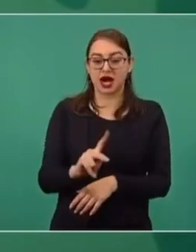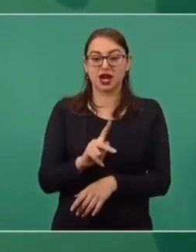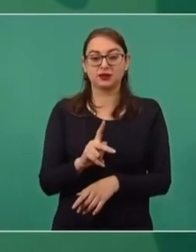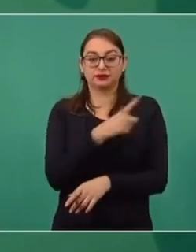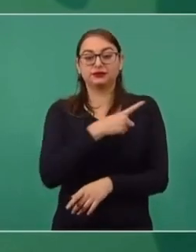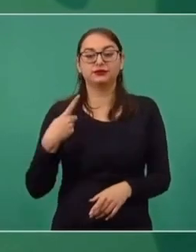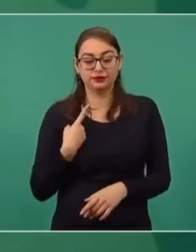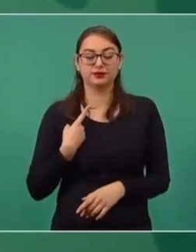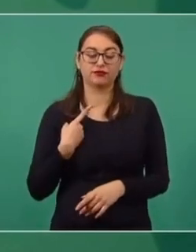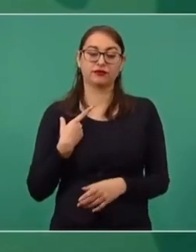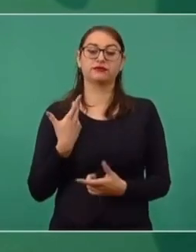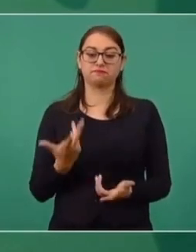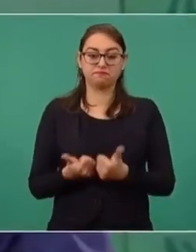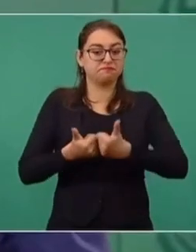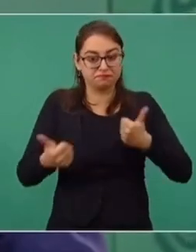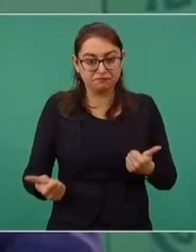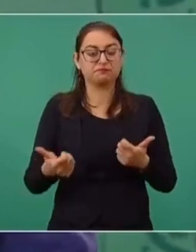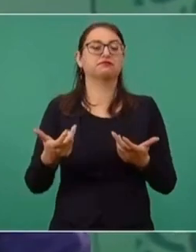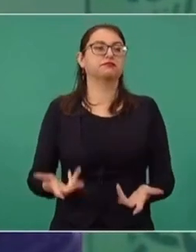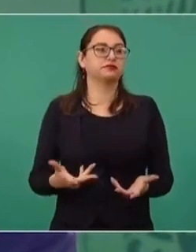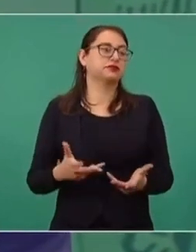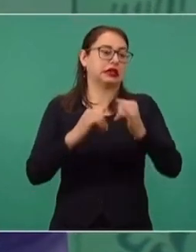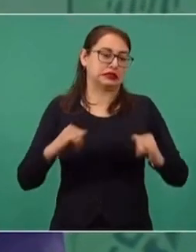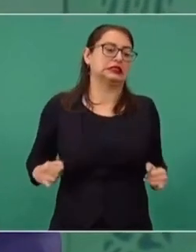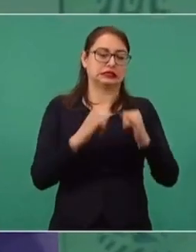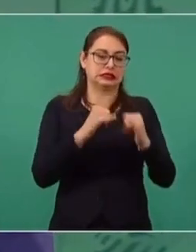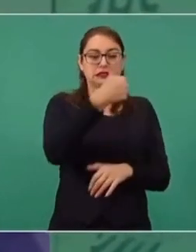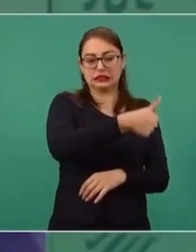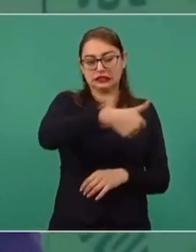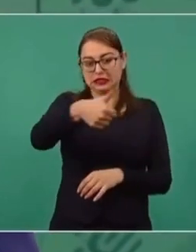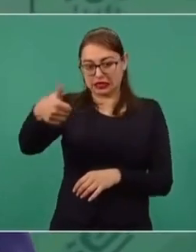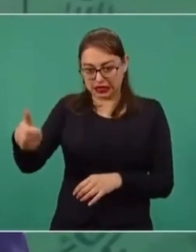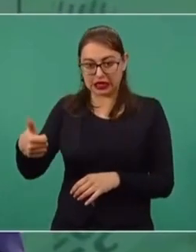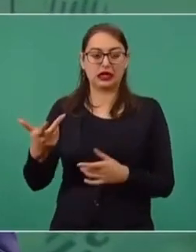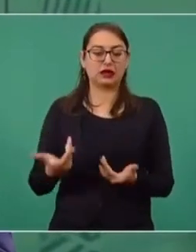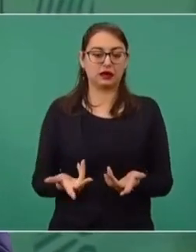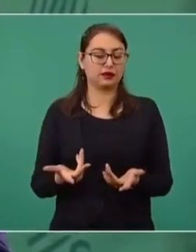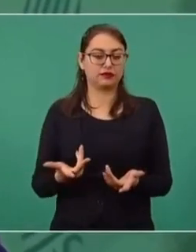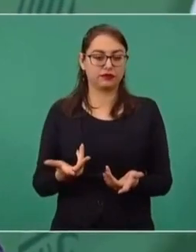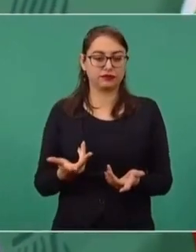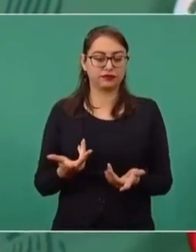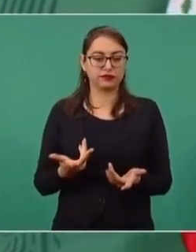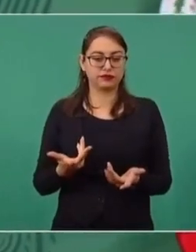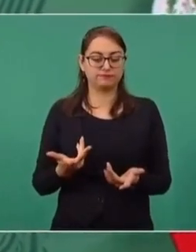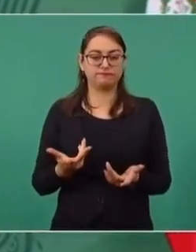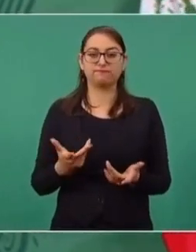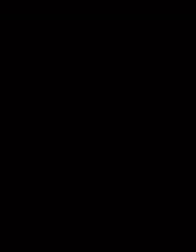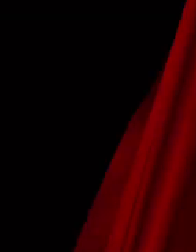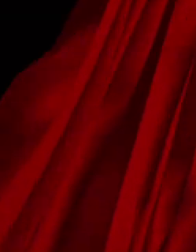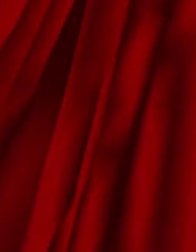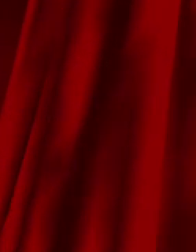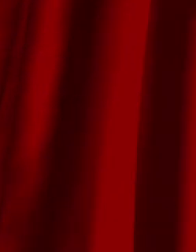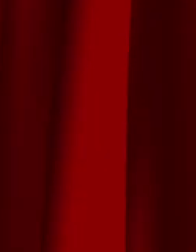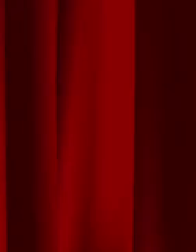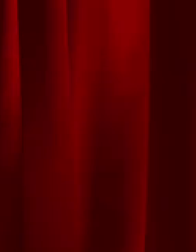autonomía cada institución.